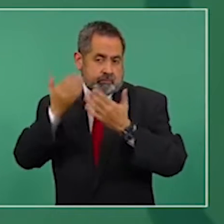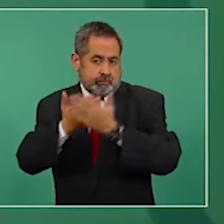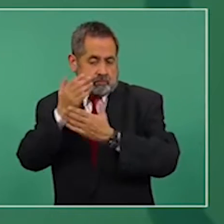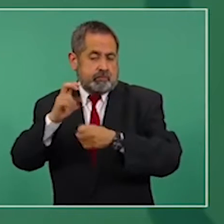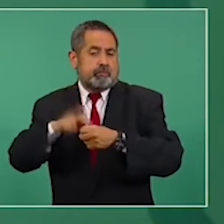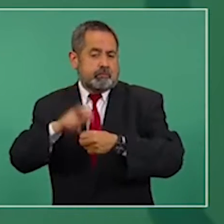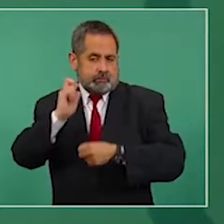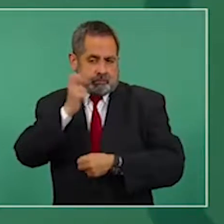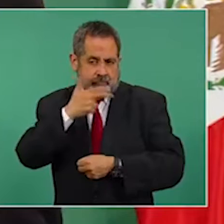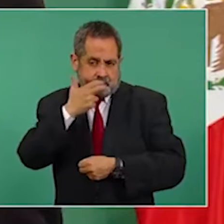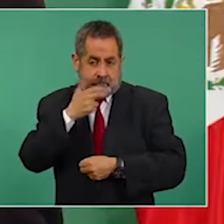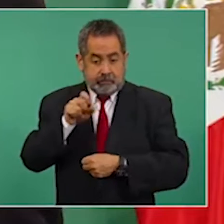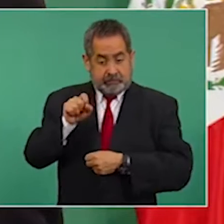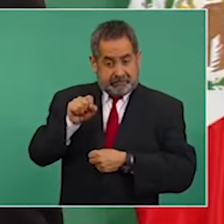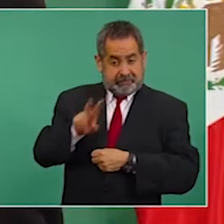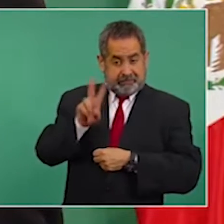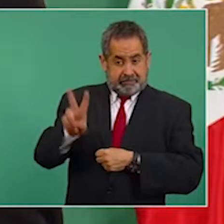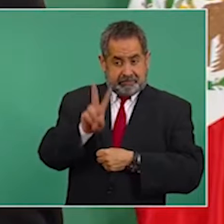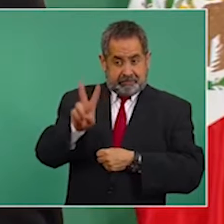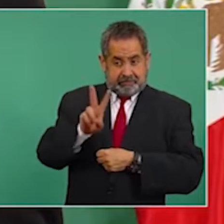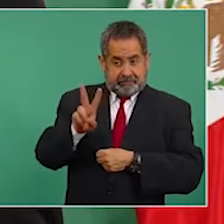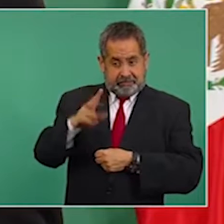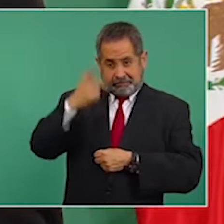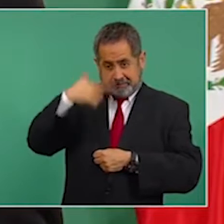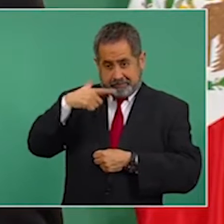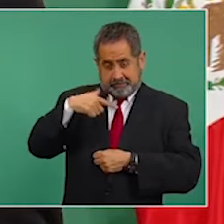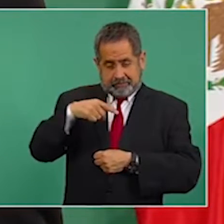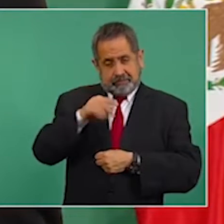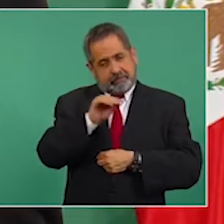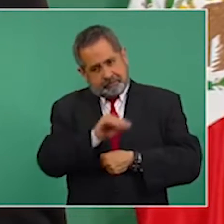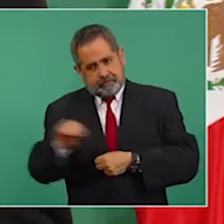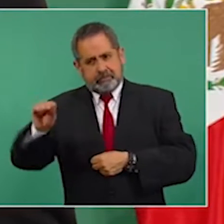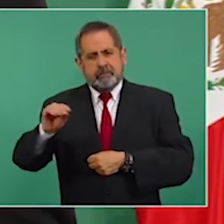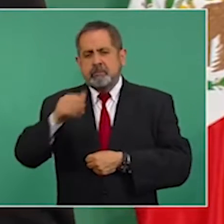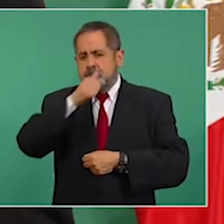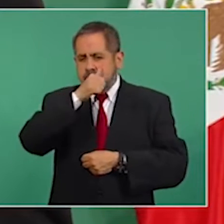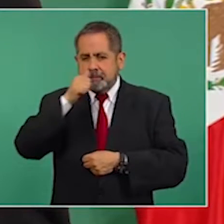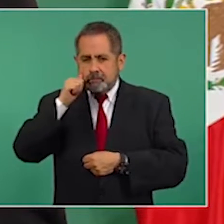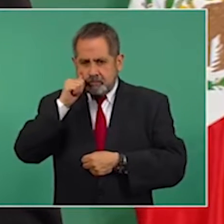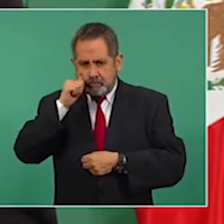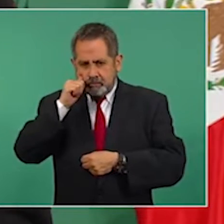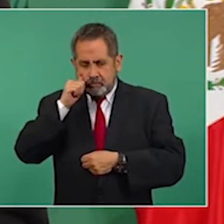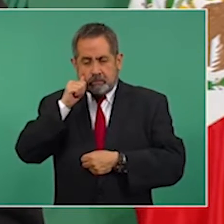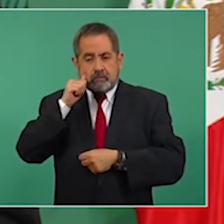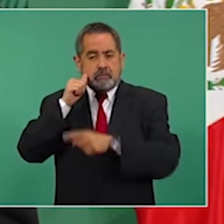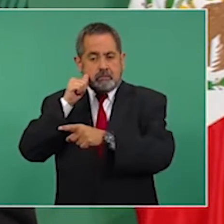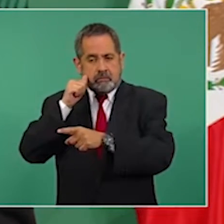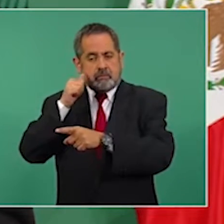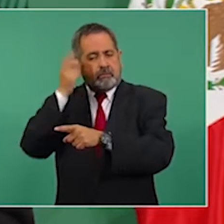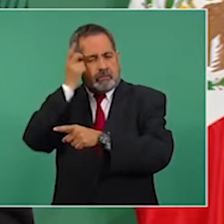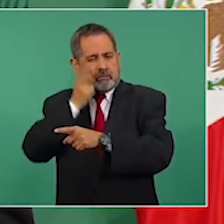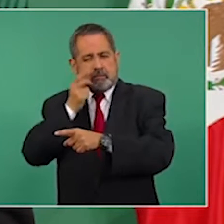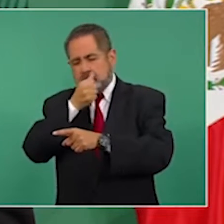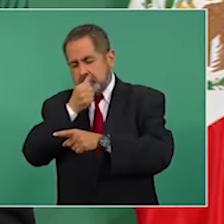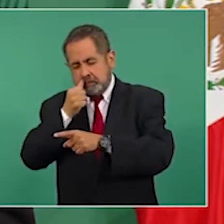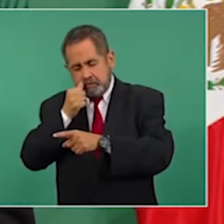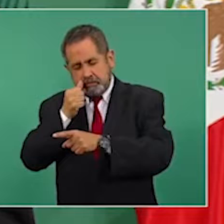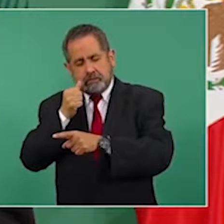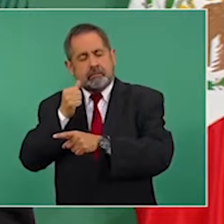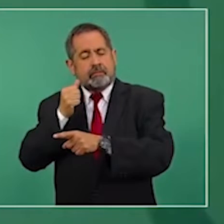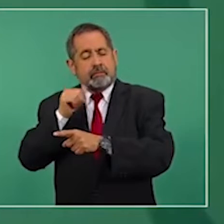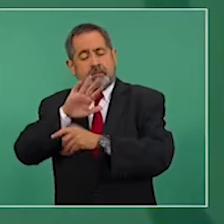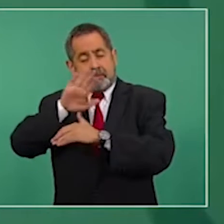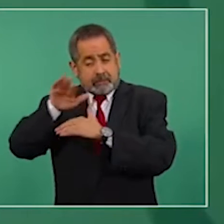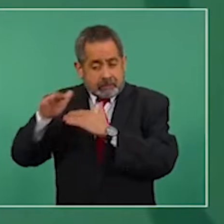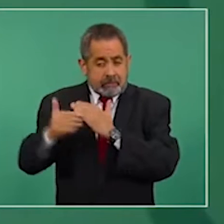Ese mismo viernes por la tarde-noche en Juárez. Nos vamos a dormir a Juárez. Y el sábado